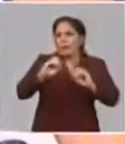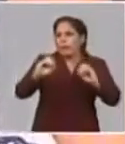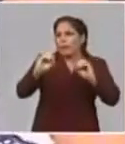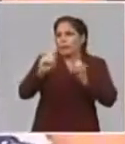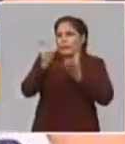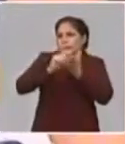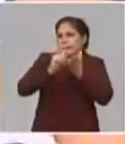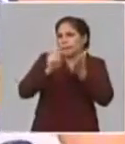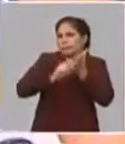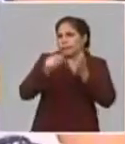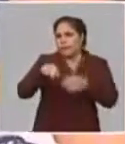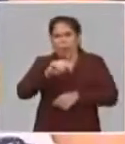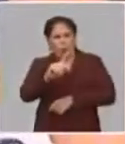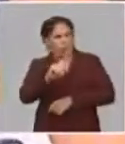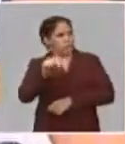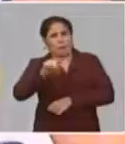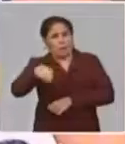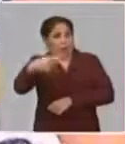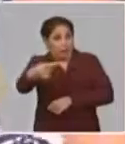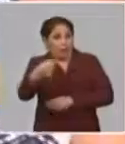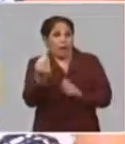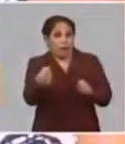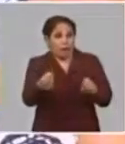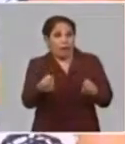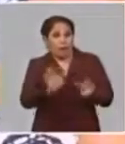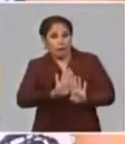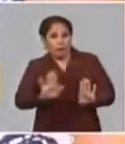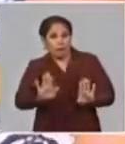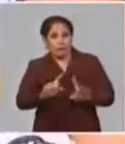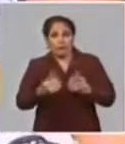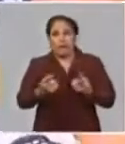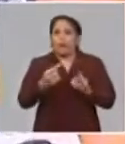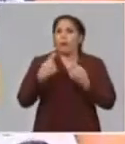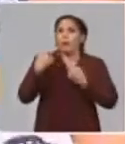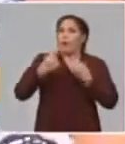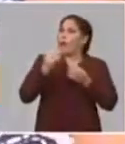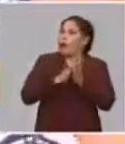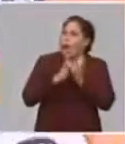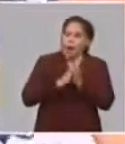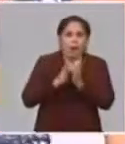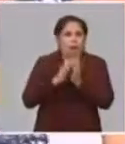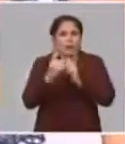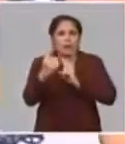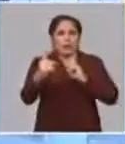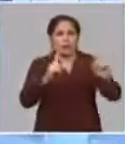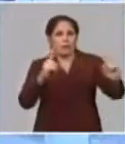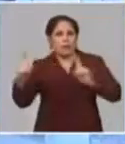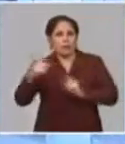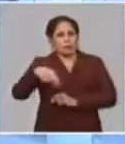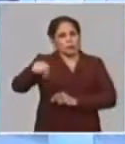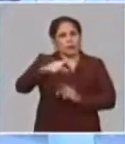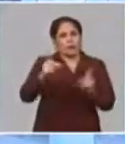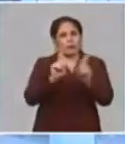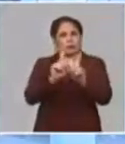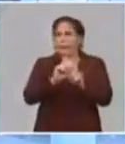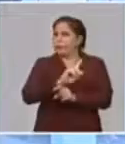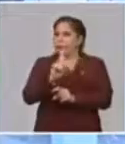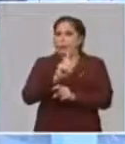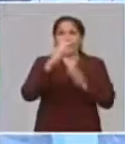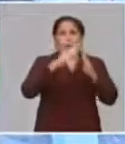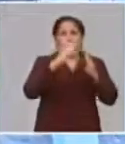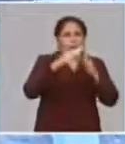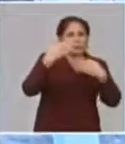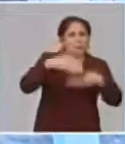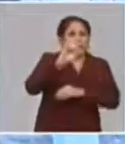anota, hoy no te toca, te toca mañana, vamos arriba, sepárense y sepárense, pasa por todas las